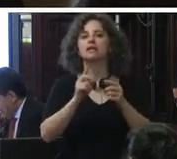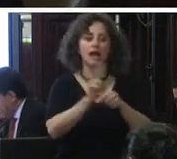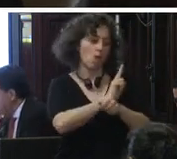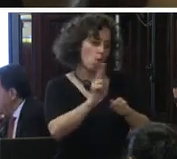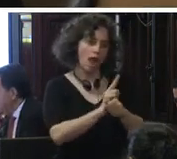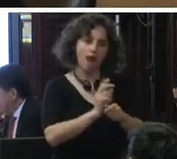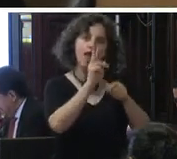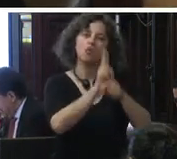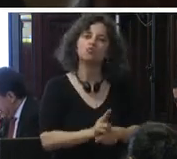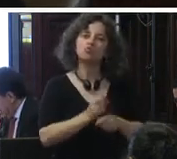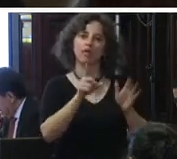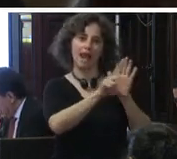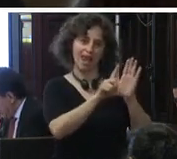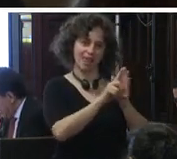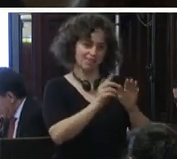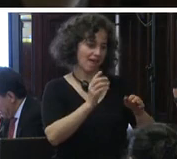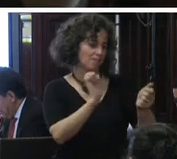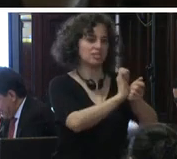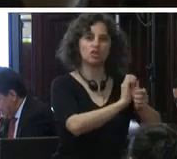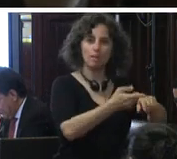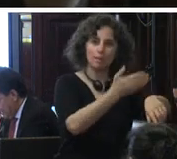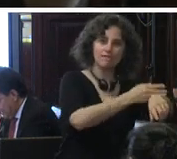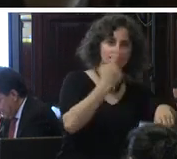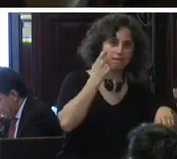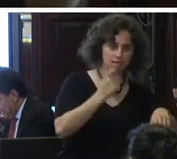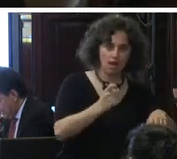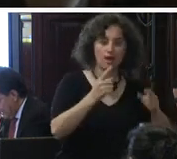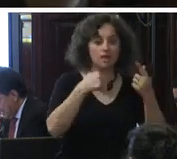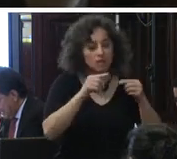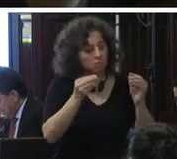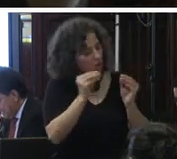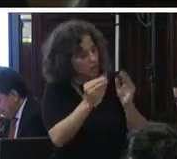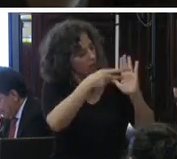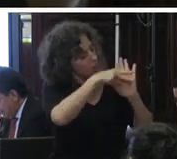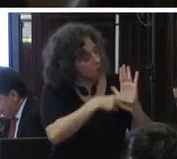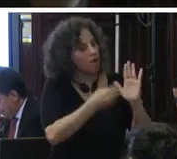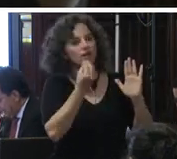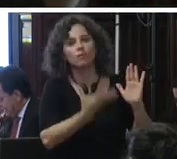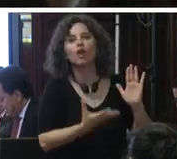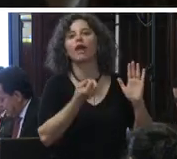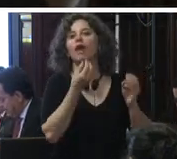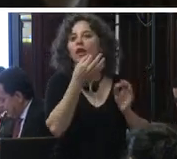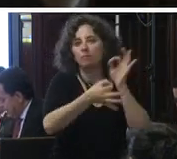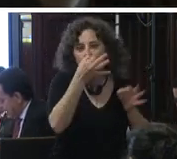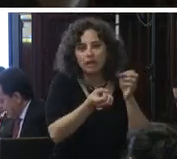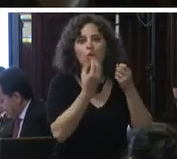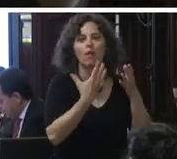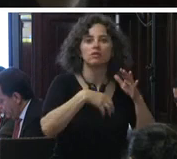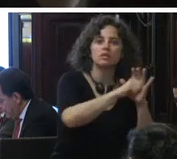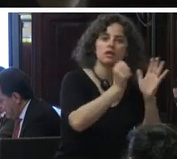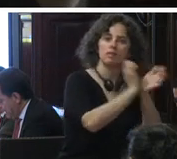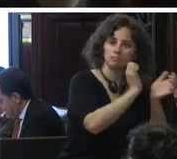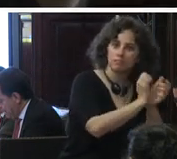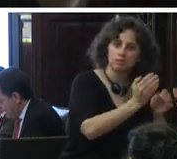preventiva estableciendo las normas a observarse durante el internamiento por prisión preventiva en la